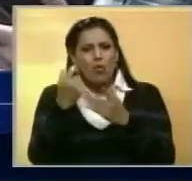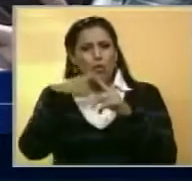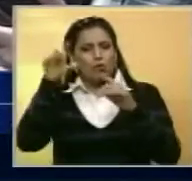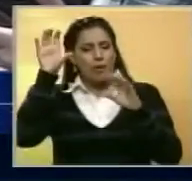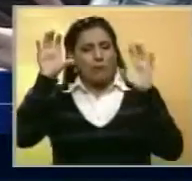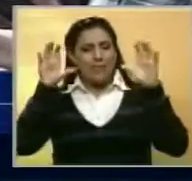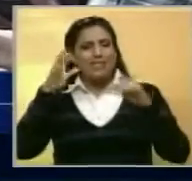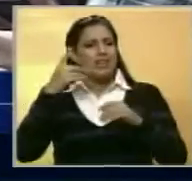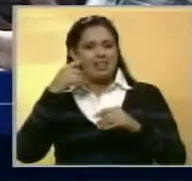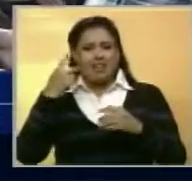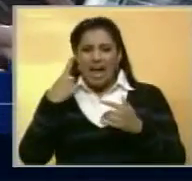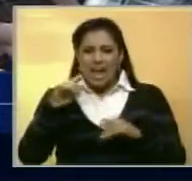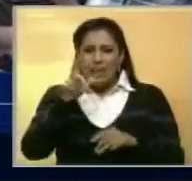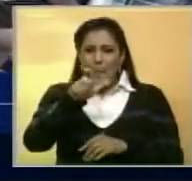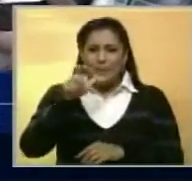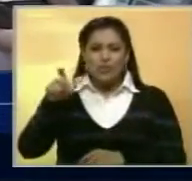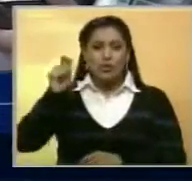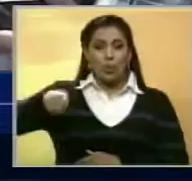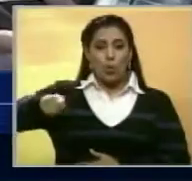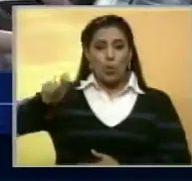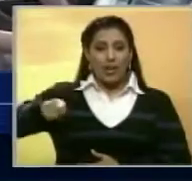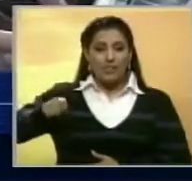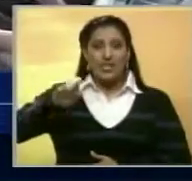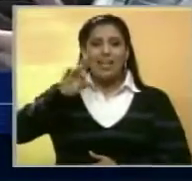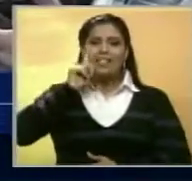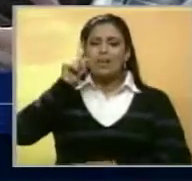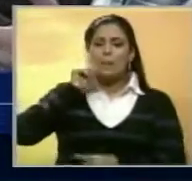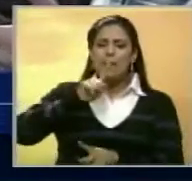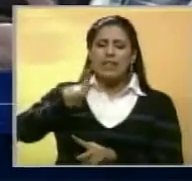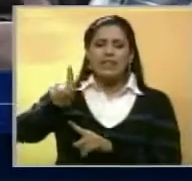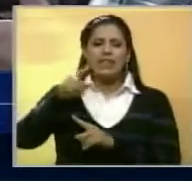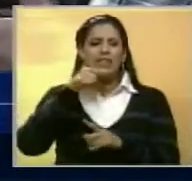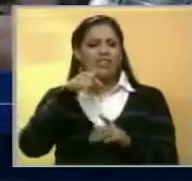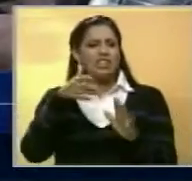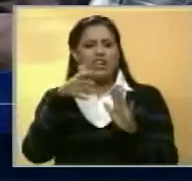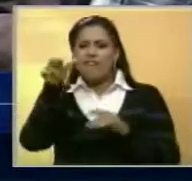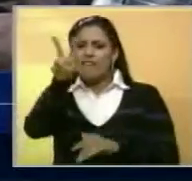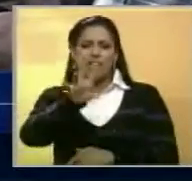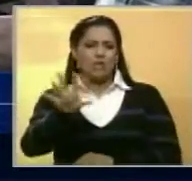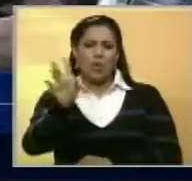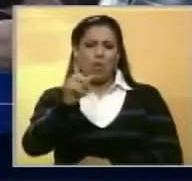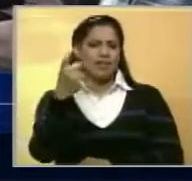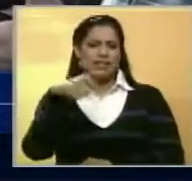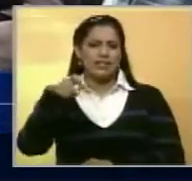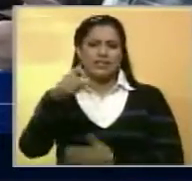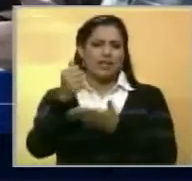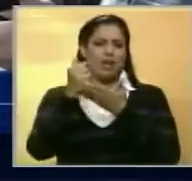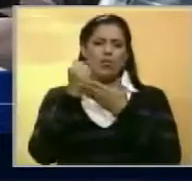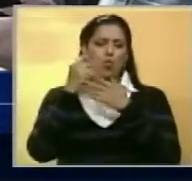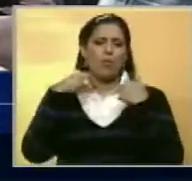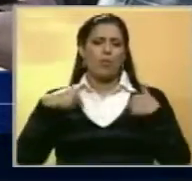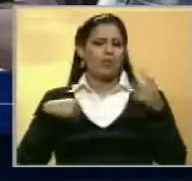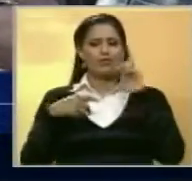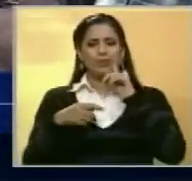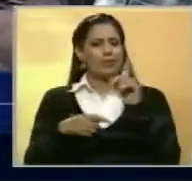Miren, es inhumano cuando el TSJ desmiente y dice que Venezuela no necesita ayuda humanitaria.